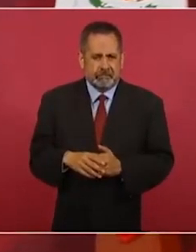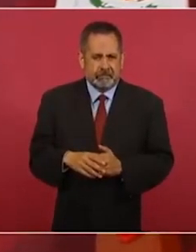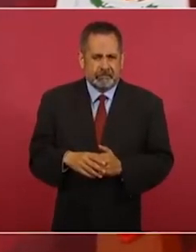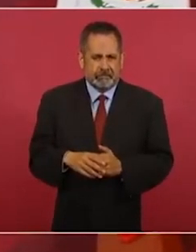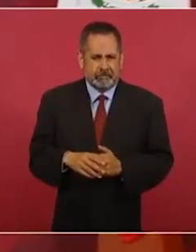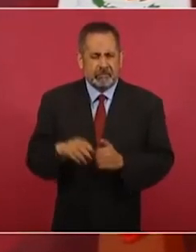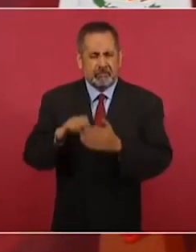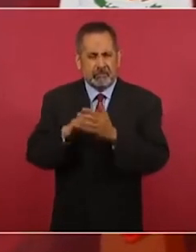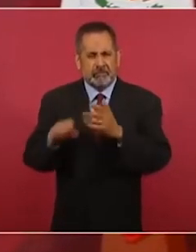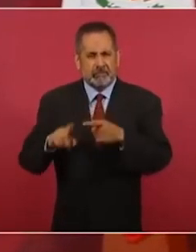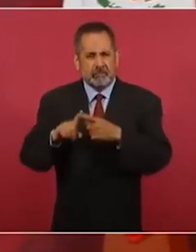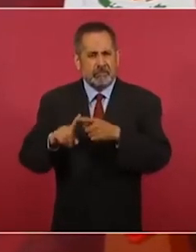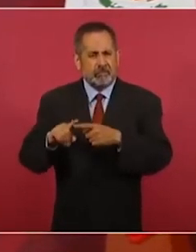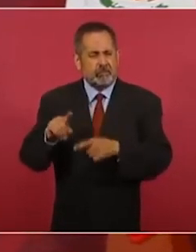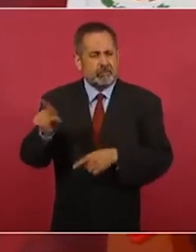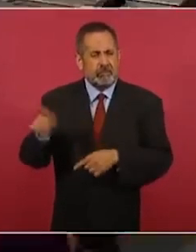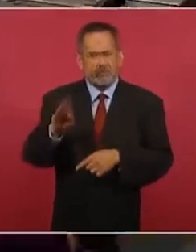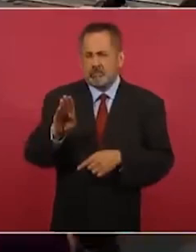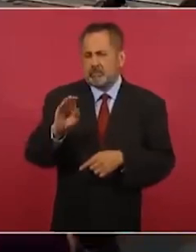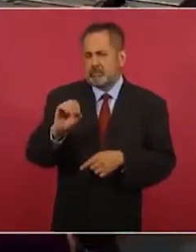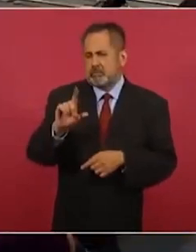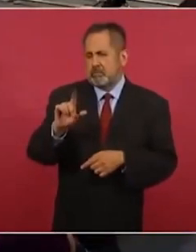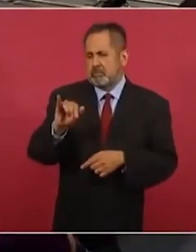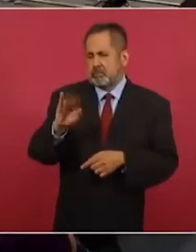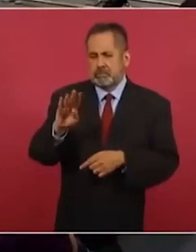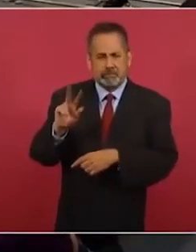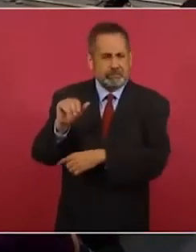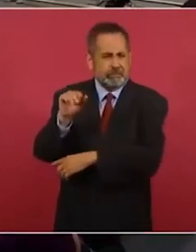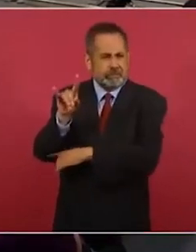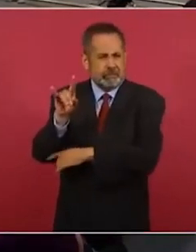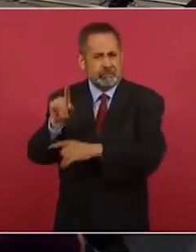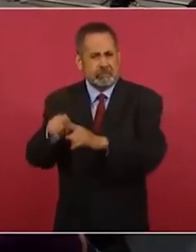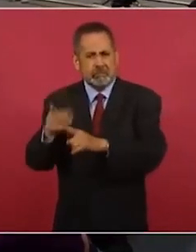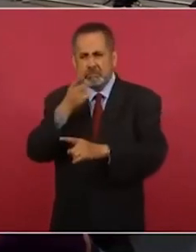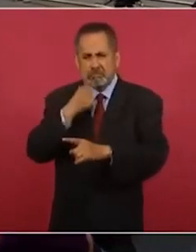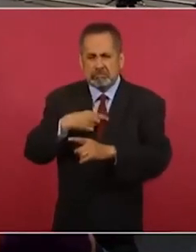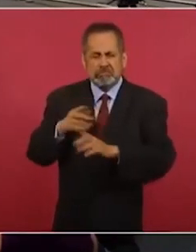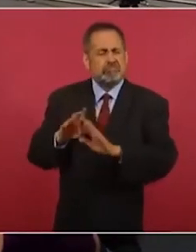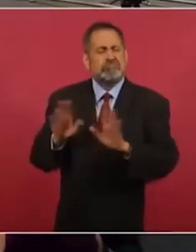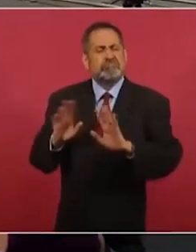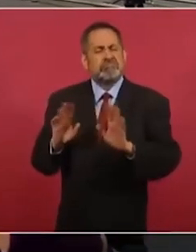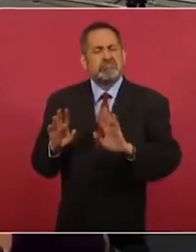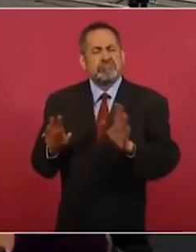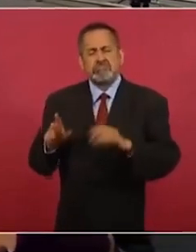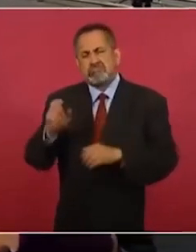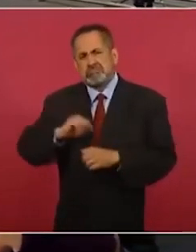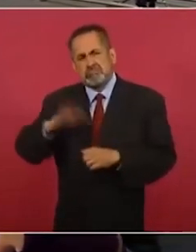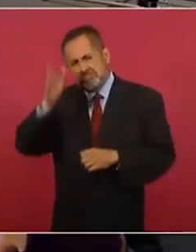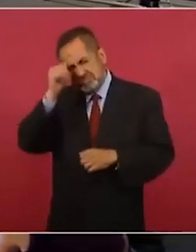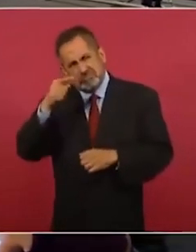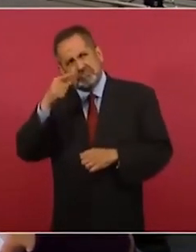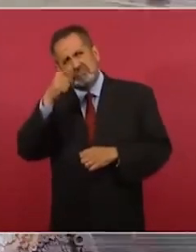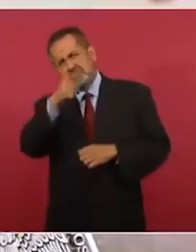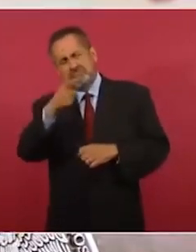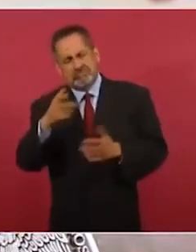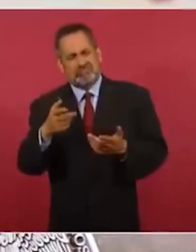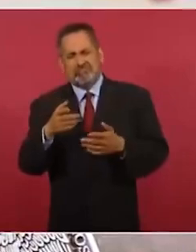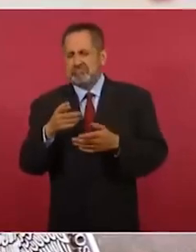por ejemplo el de Bolivia ya me había dicho que no consideraba eso